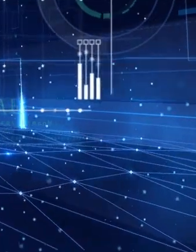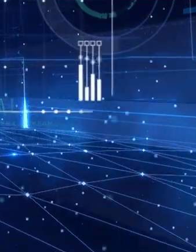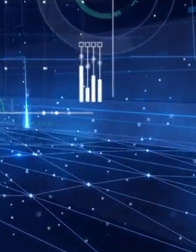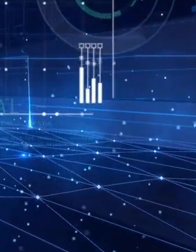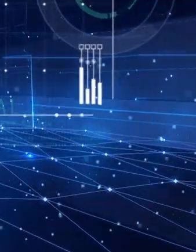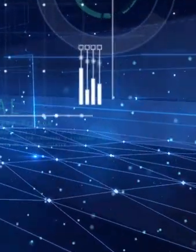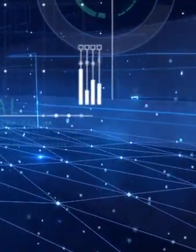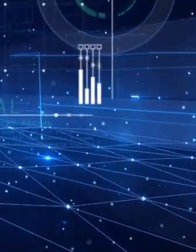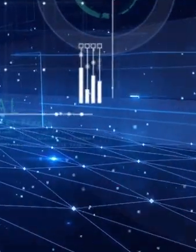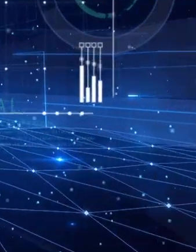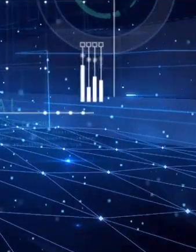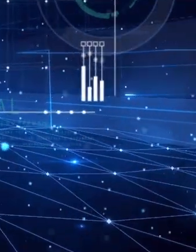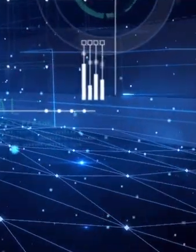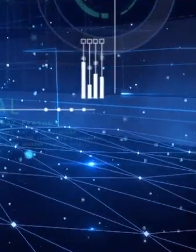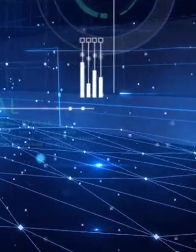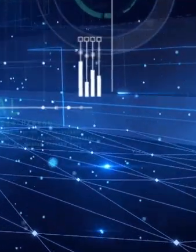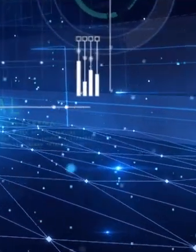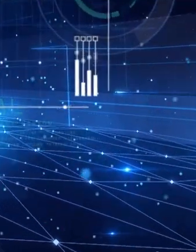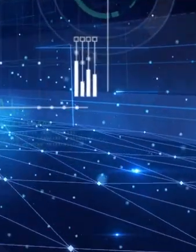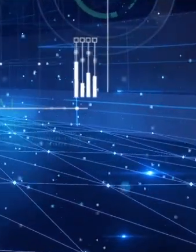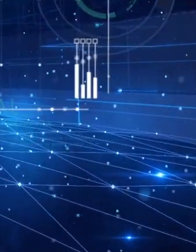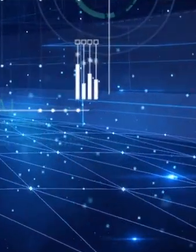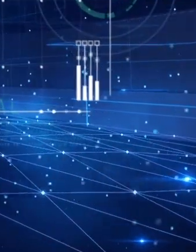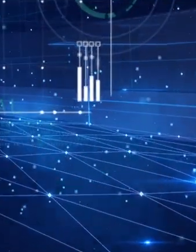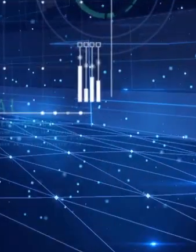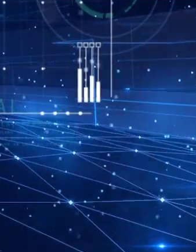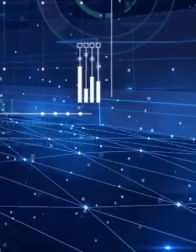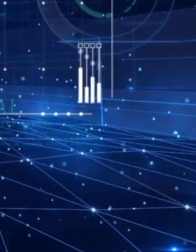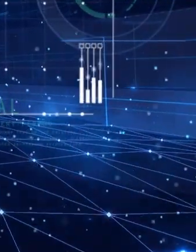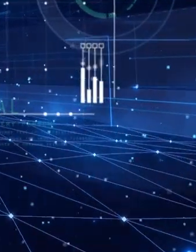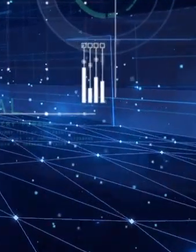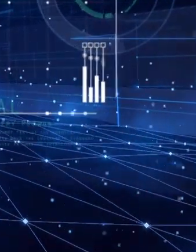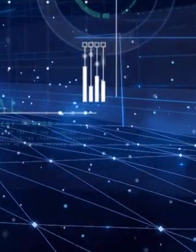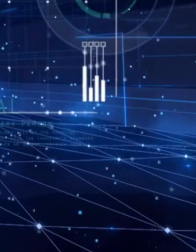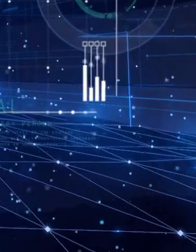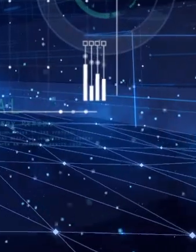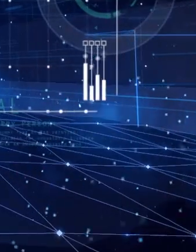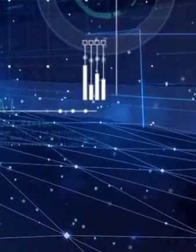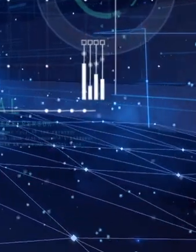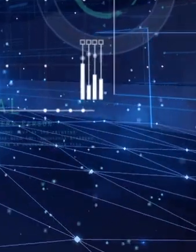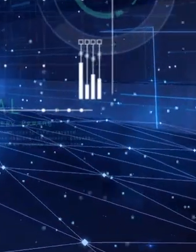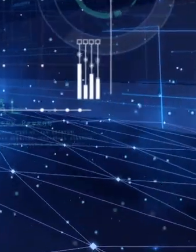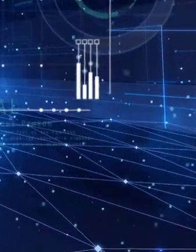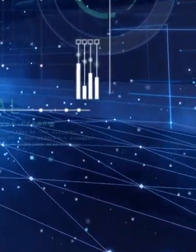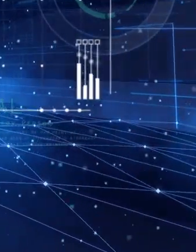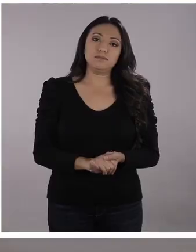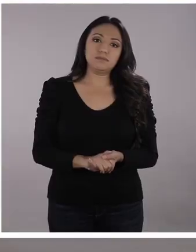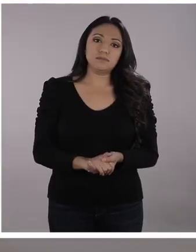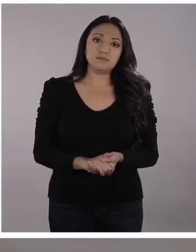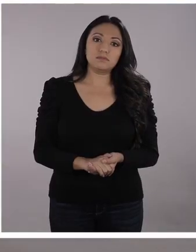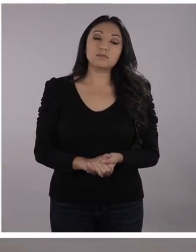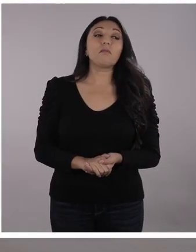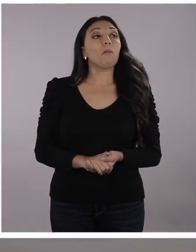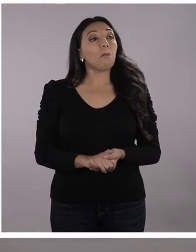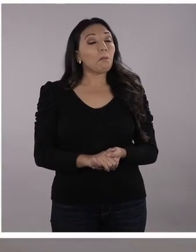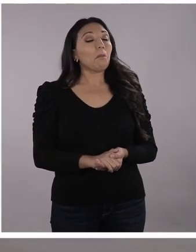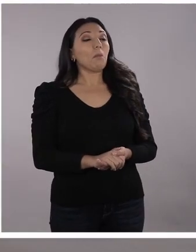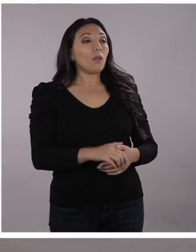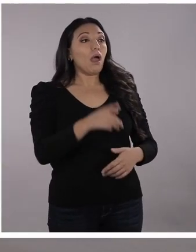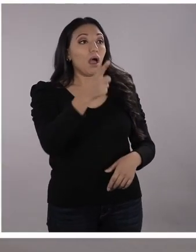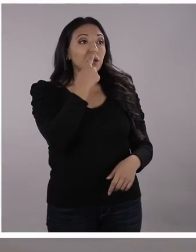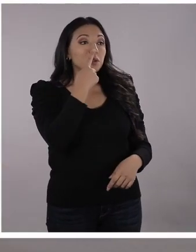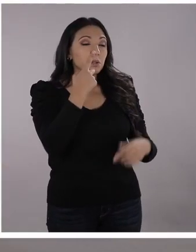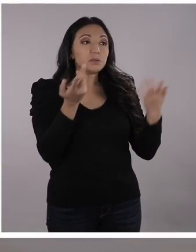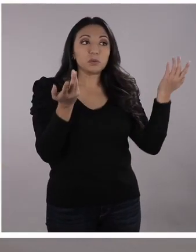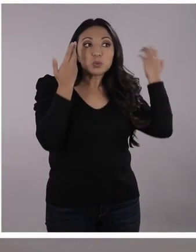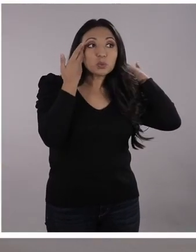deben a multitud de factores, tanto a la rotación terrestre, a los movimientos y a la ubicación de los continentes. Ah, mira, hay un montón de